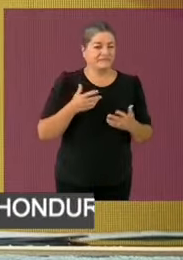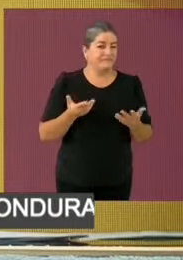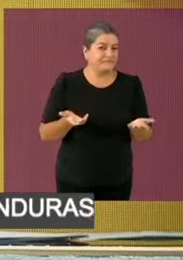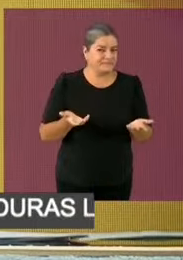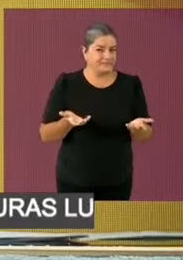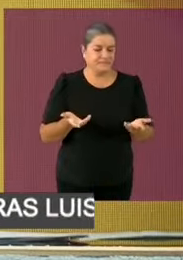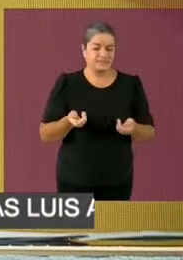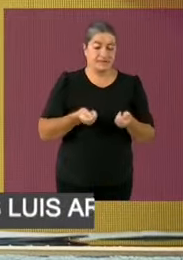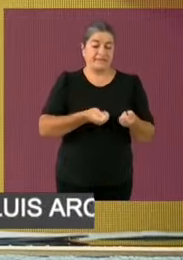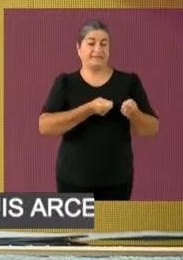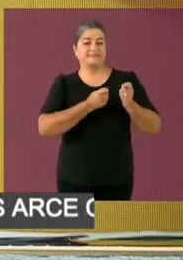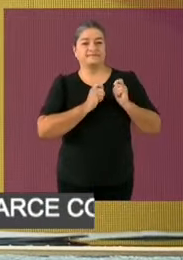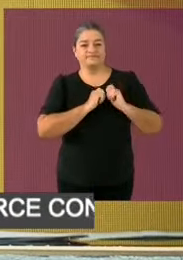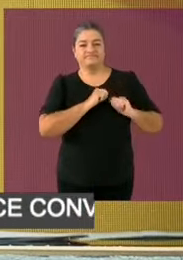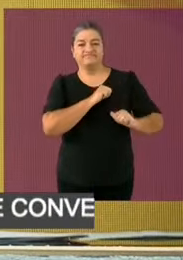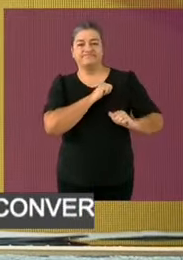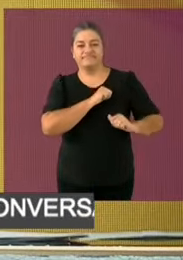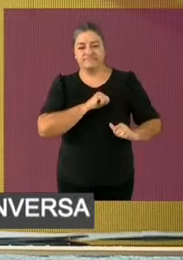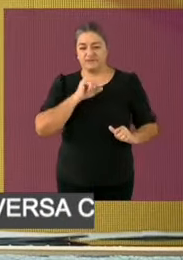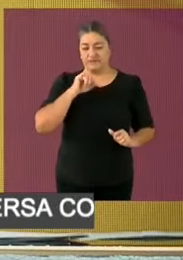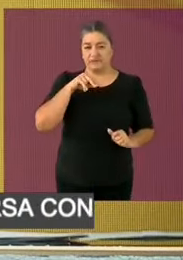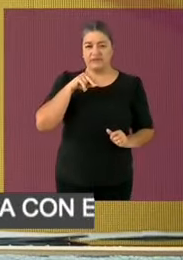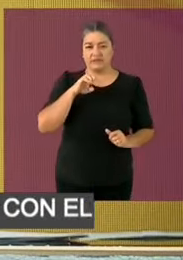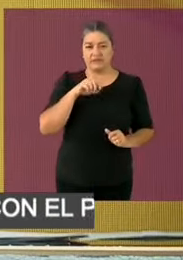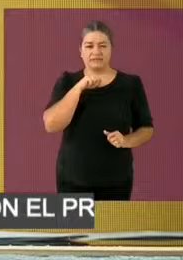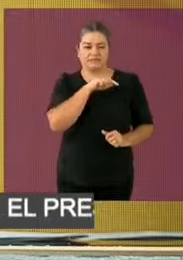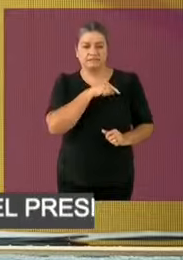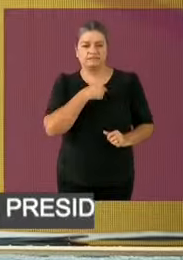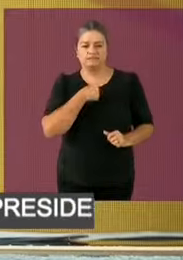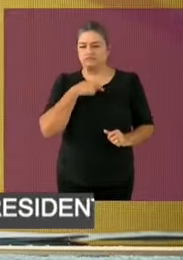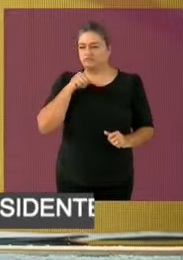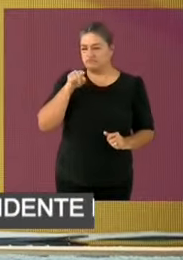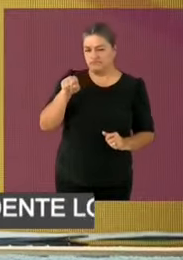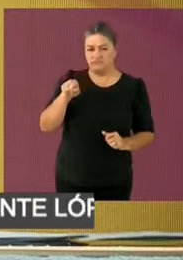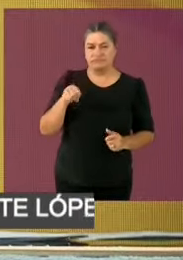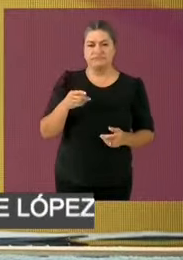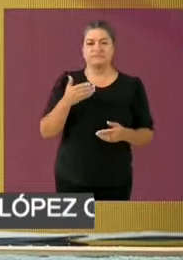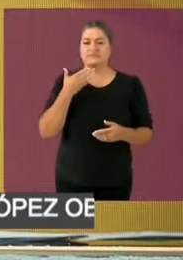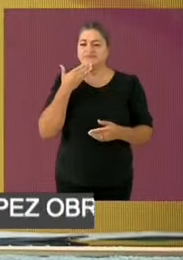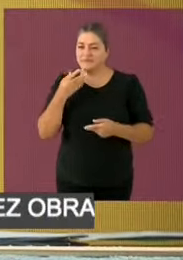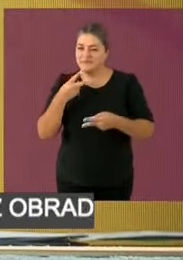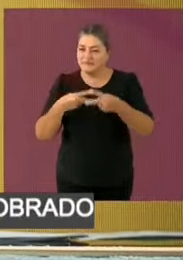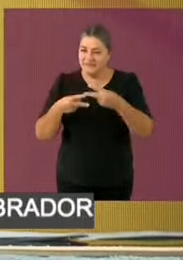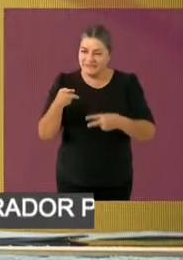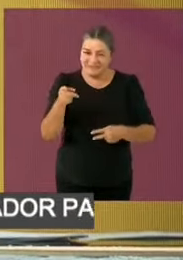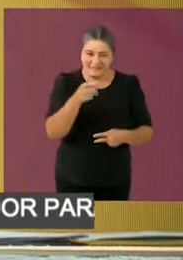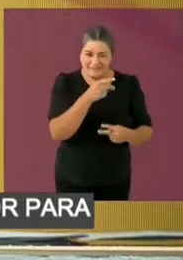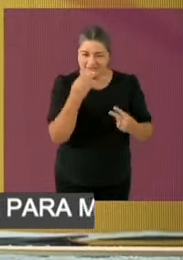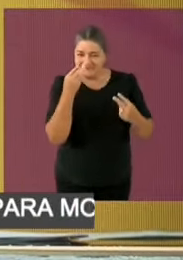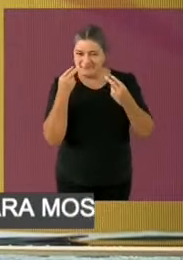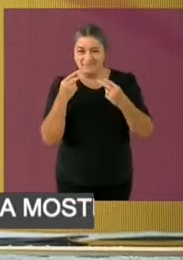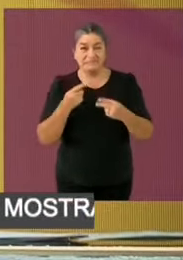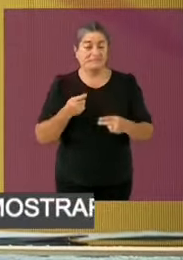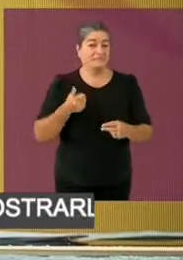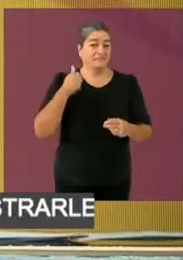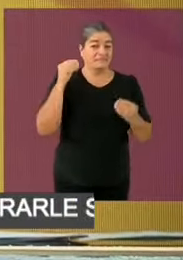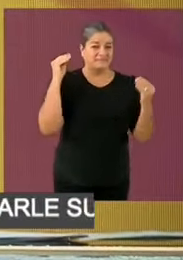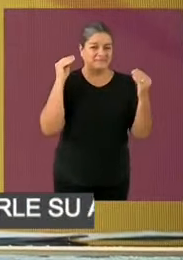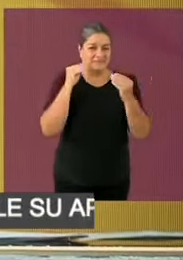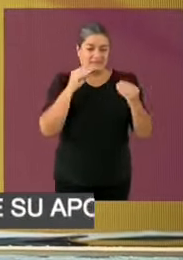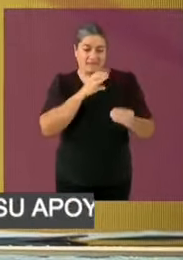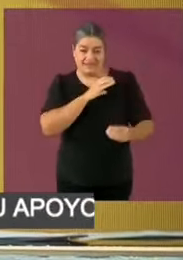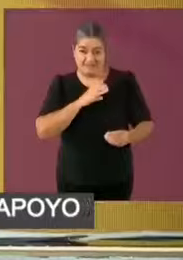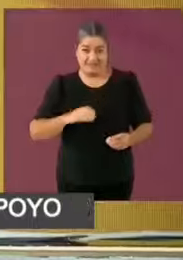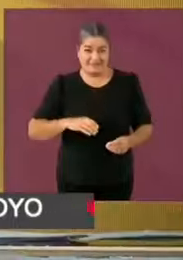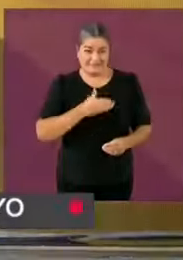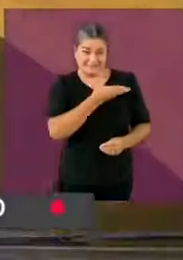debate entre las candidaturas a la presidencia de la República del proceso electoral federal 2023-2024.